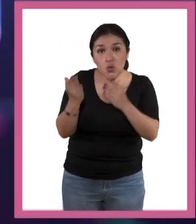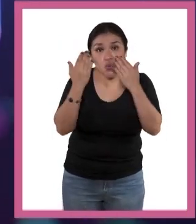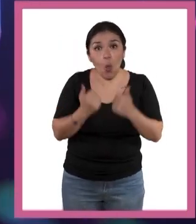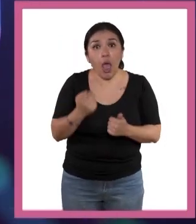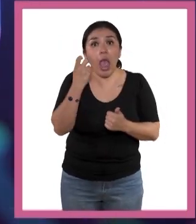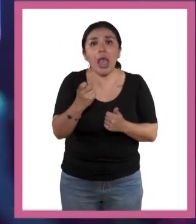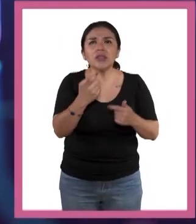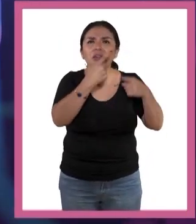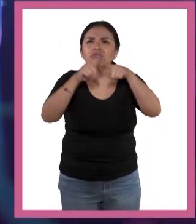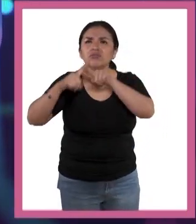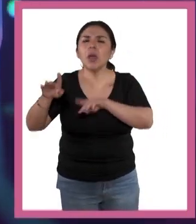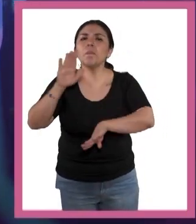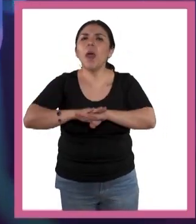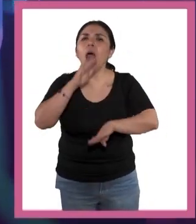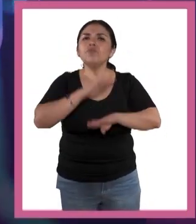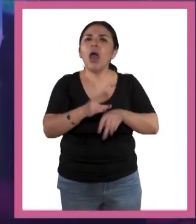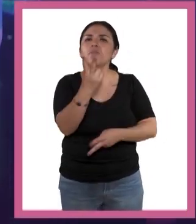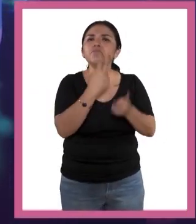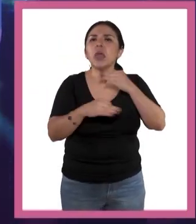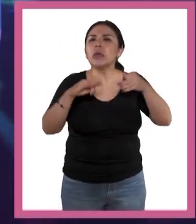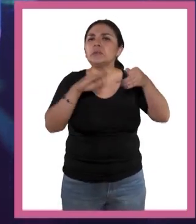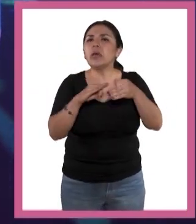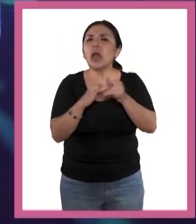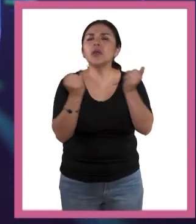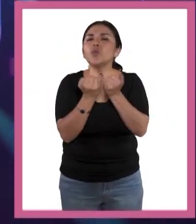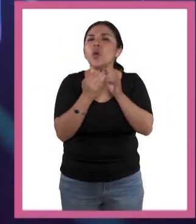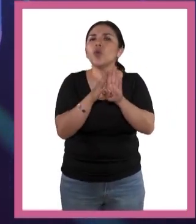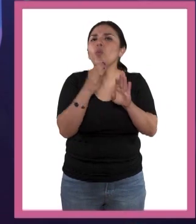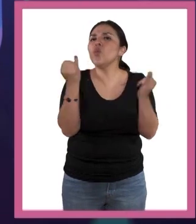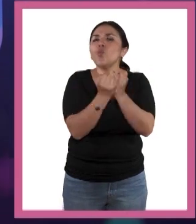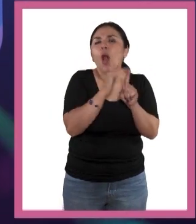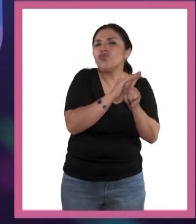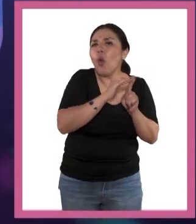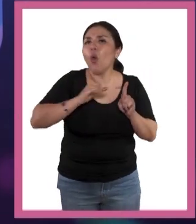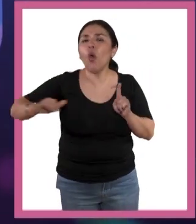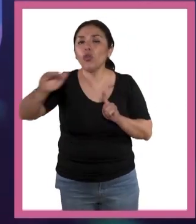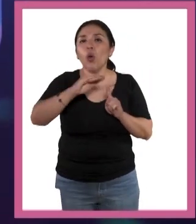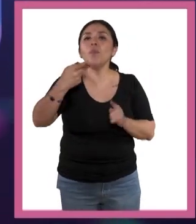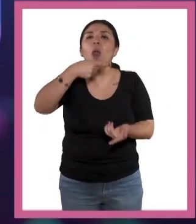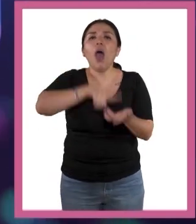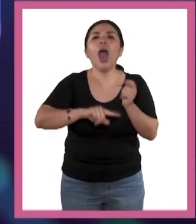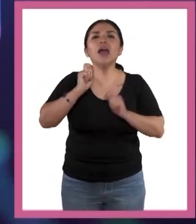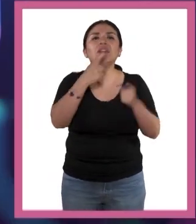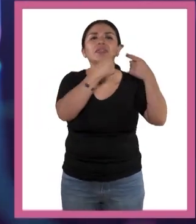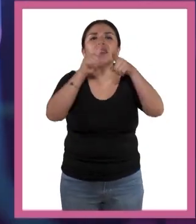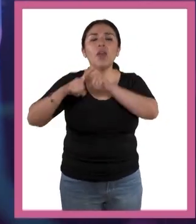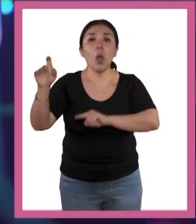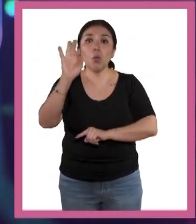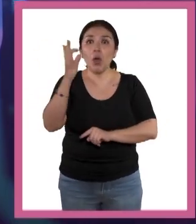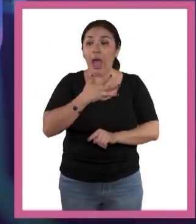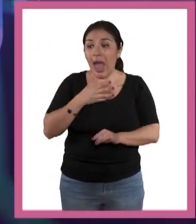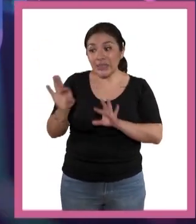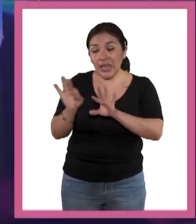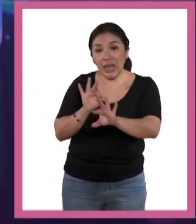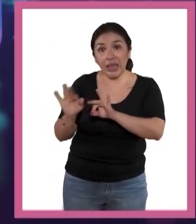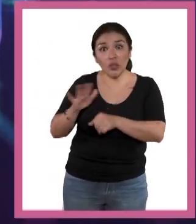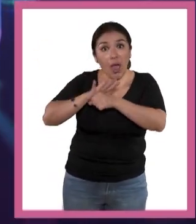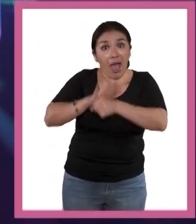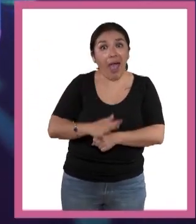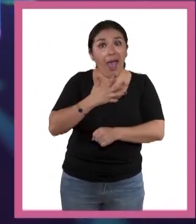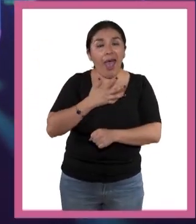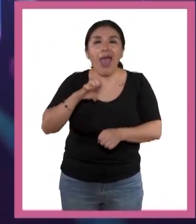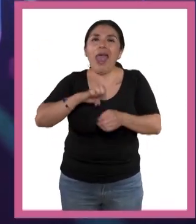todas esas variedades fructificarían más o menos en la misma escala, pero habría diversidad. Cuando llega una presión de selección, digamos una